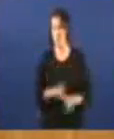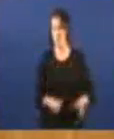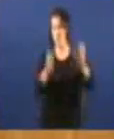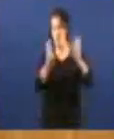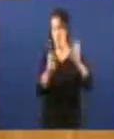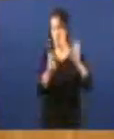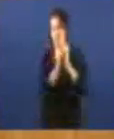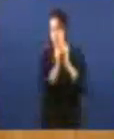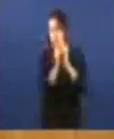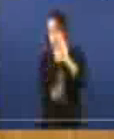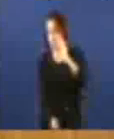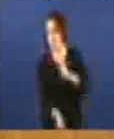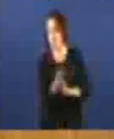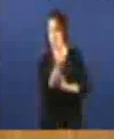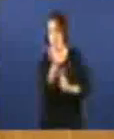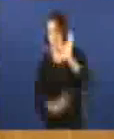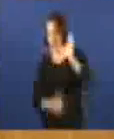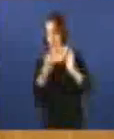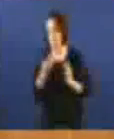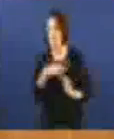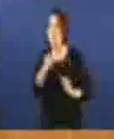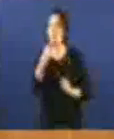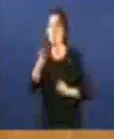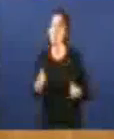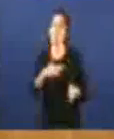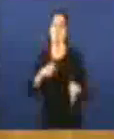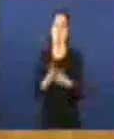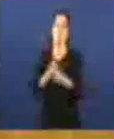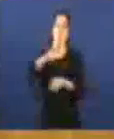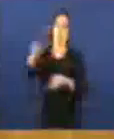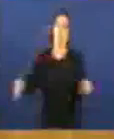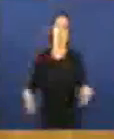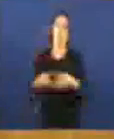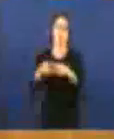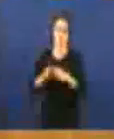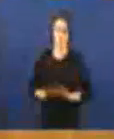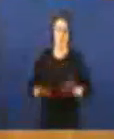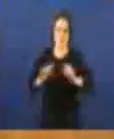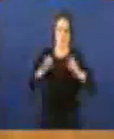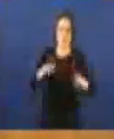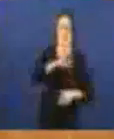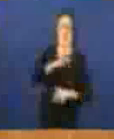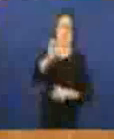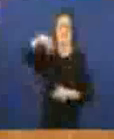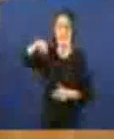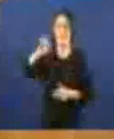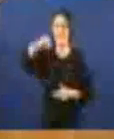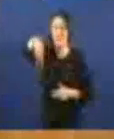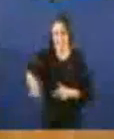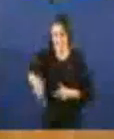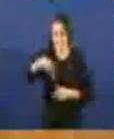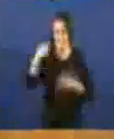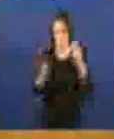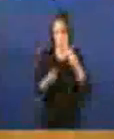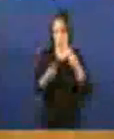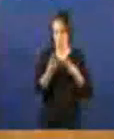orzamentos pero deixo por si que era o meu amigo e compañero ainda que do outro grupo pero sempre entro a oposición o señor Santi que o fai muitísimo mellor